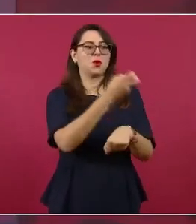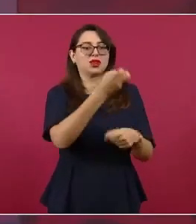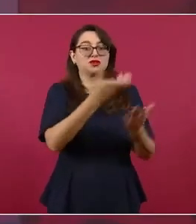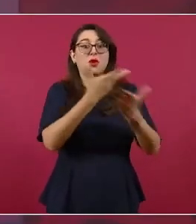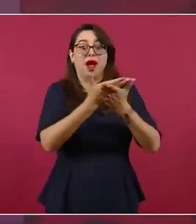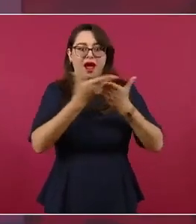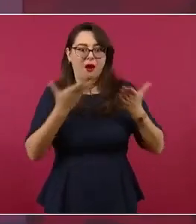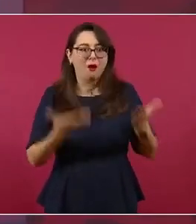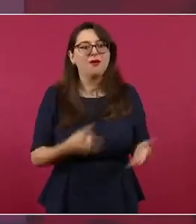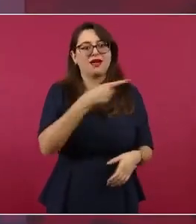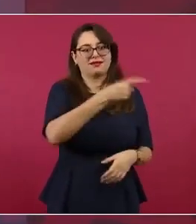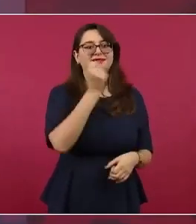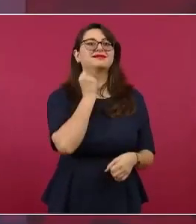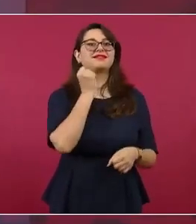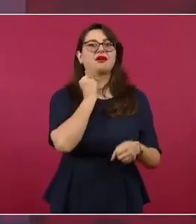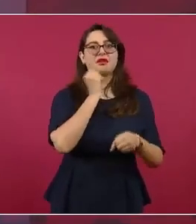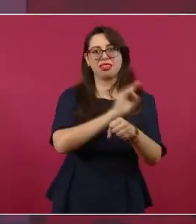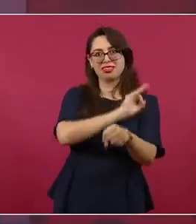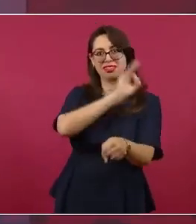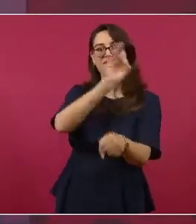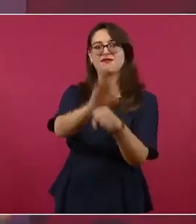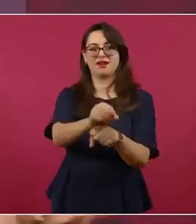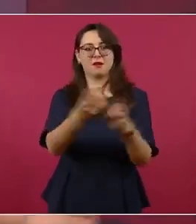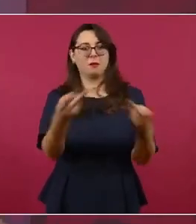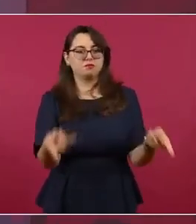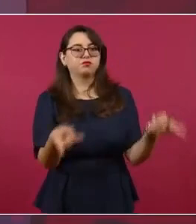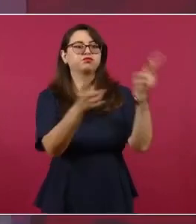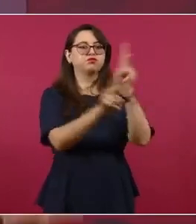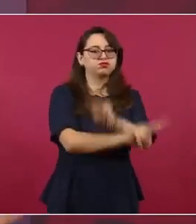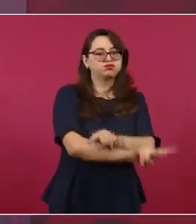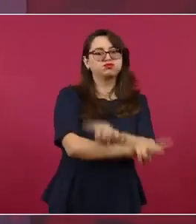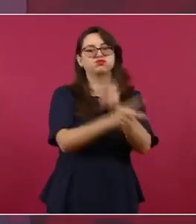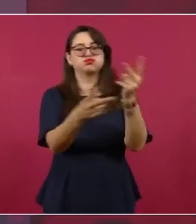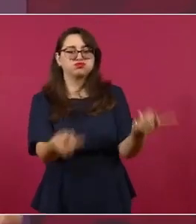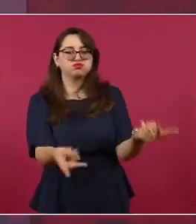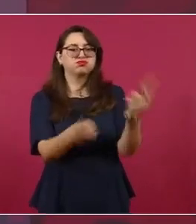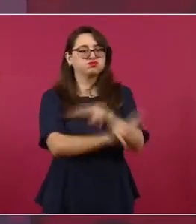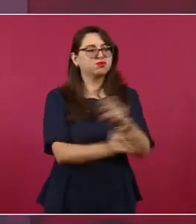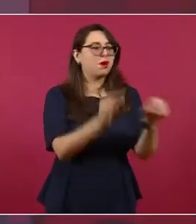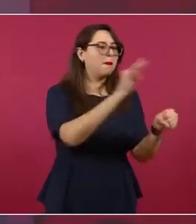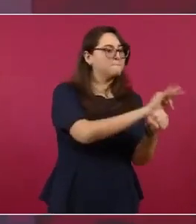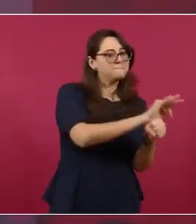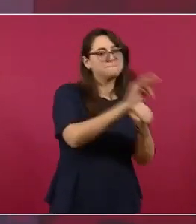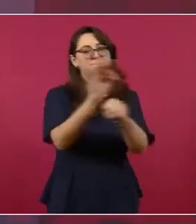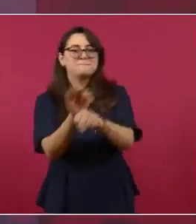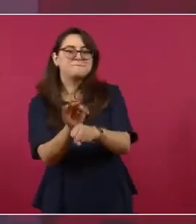para que el pueblo sea el que decida.